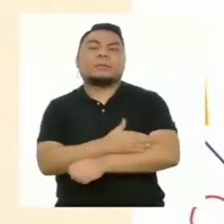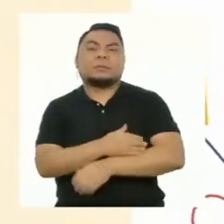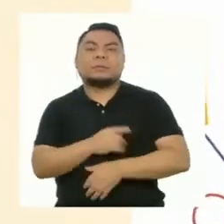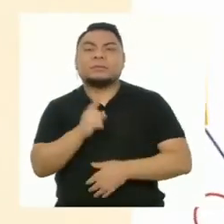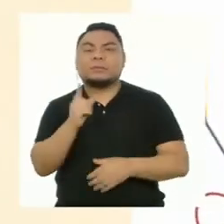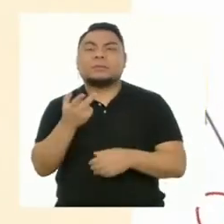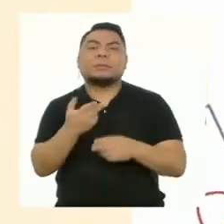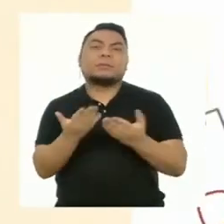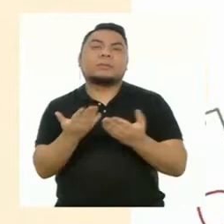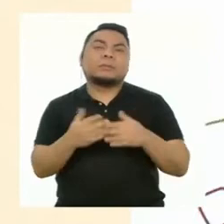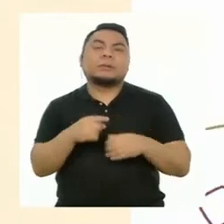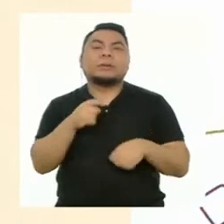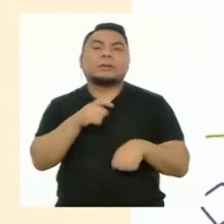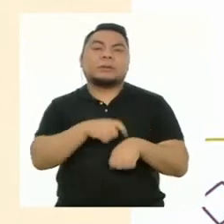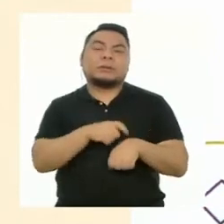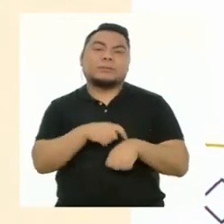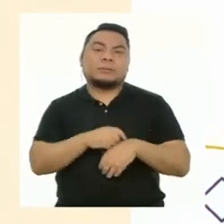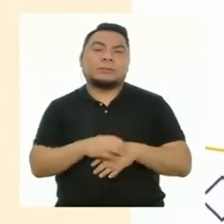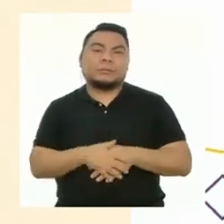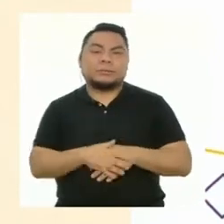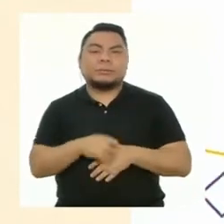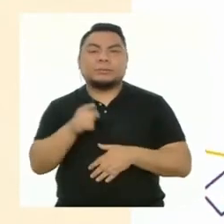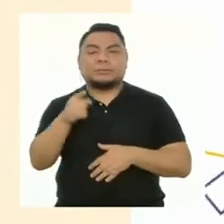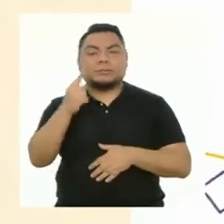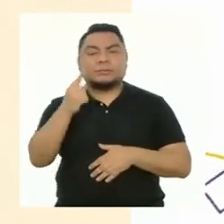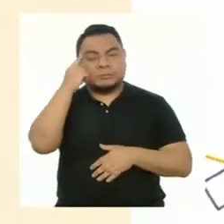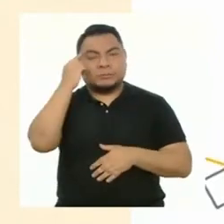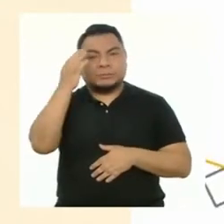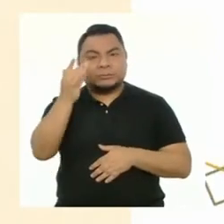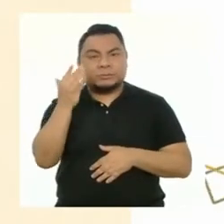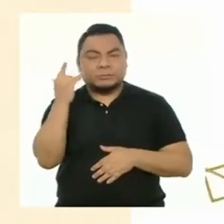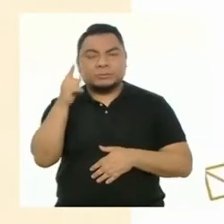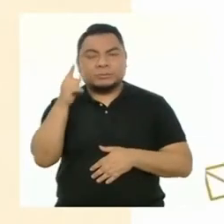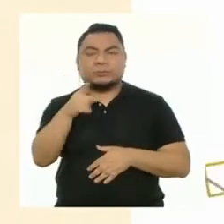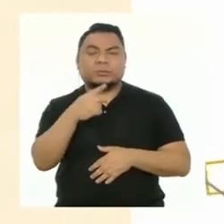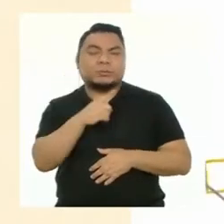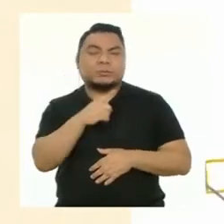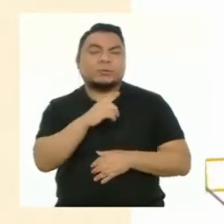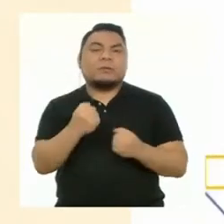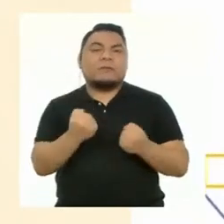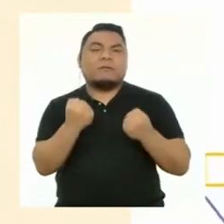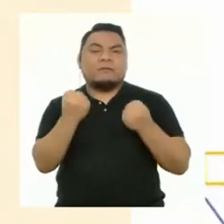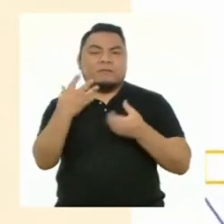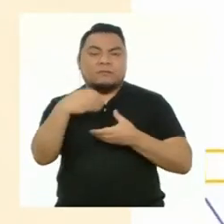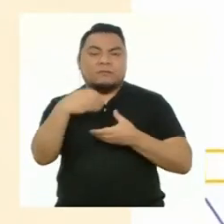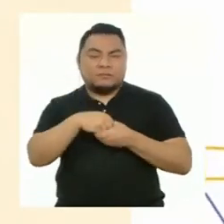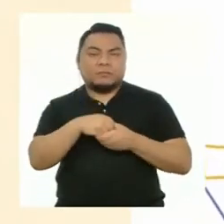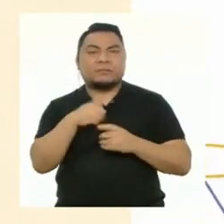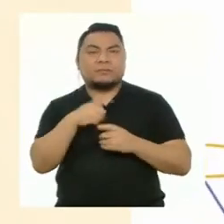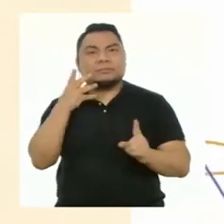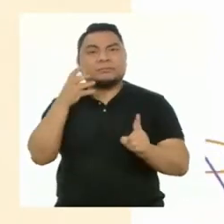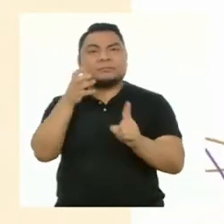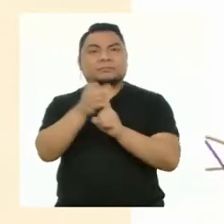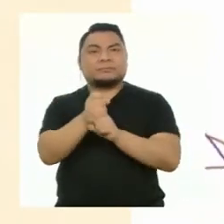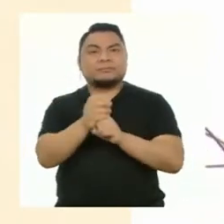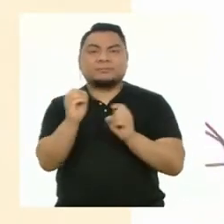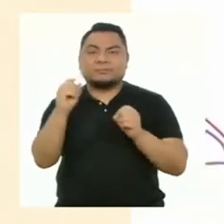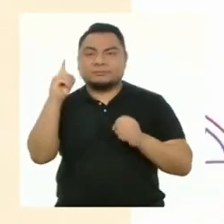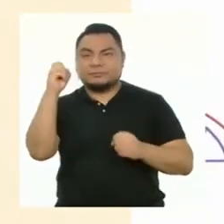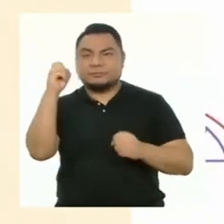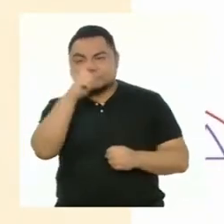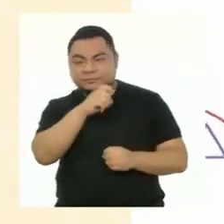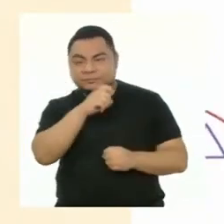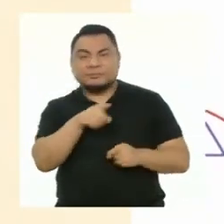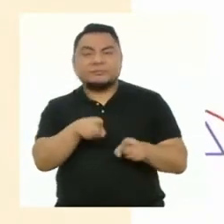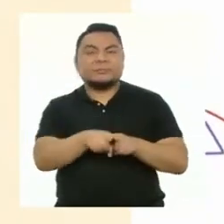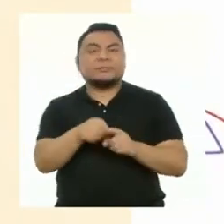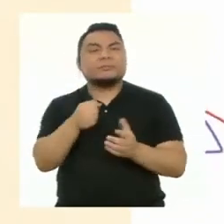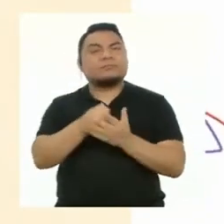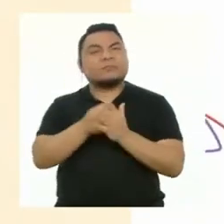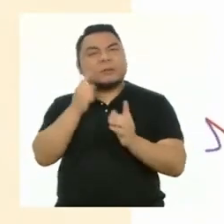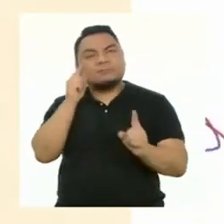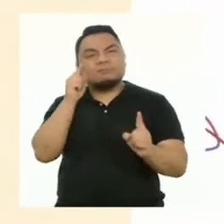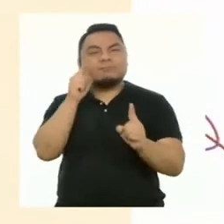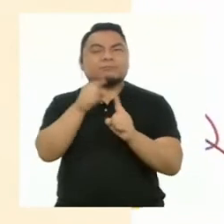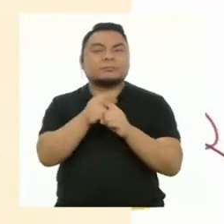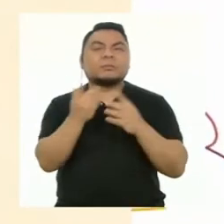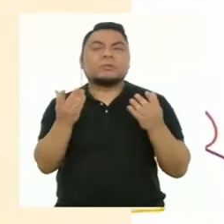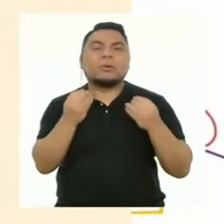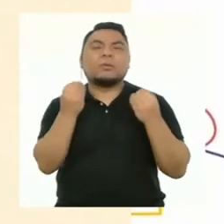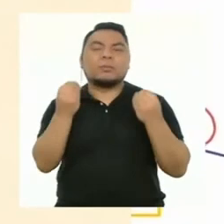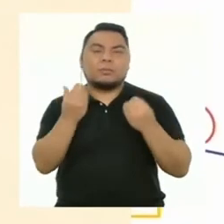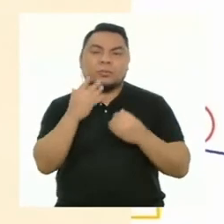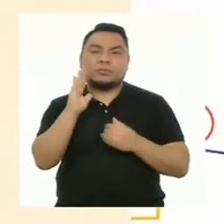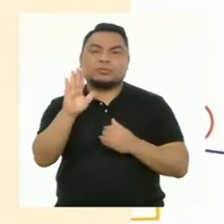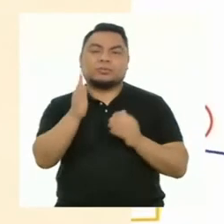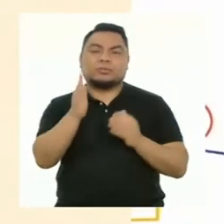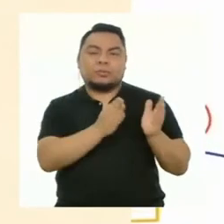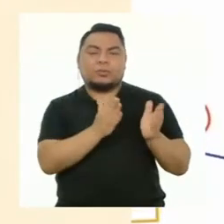en un periodo de tiempo, reflexionar sobre sus fortalezas, logros, dificultades y desafíos sobre